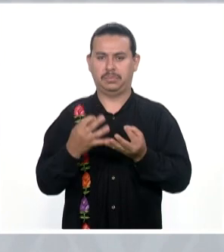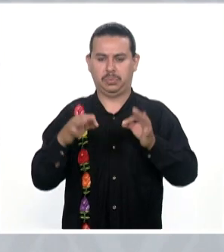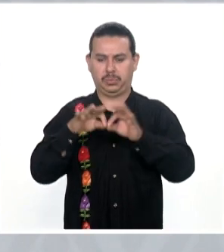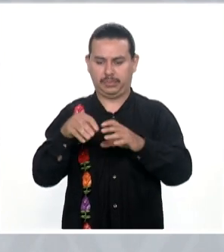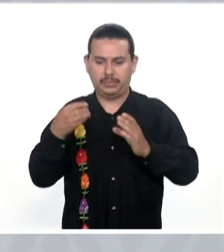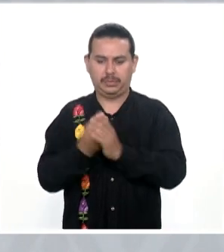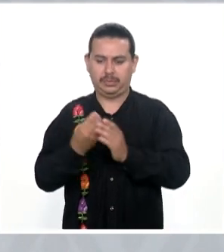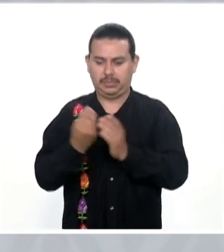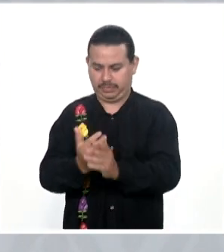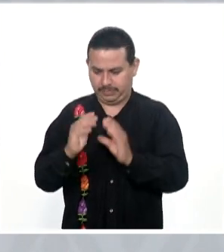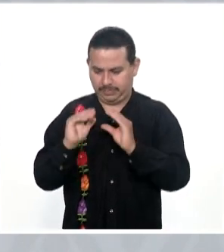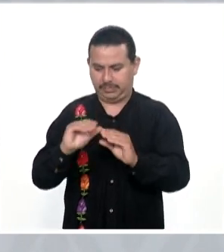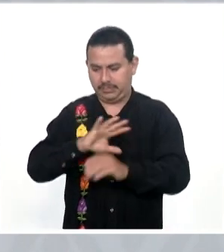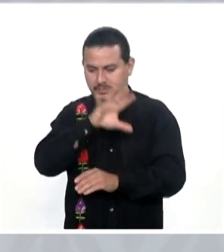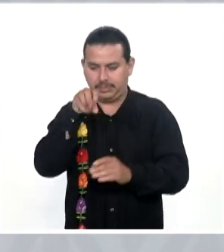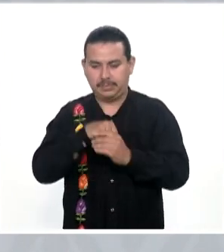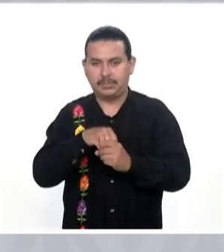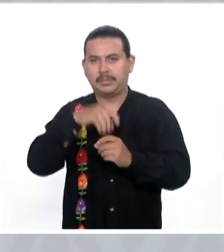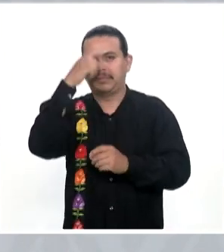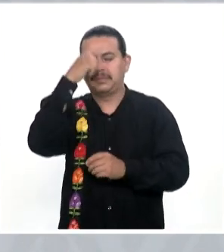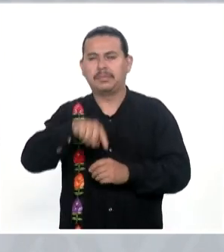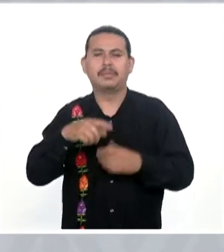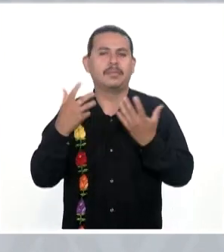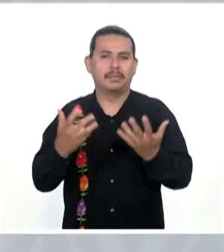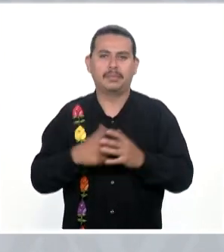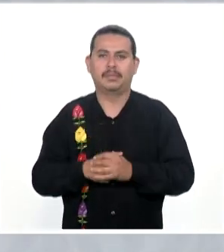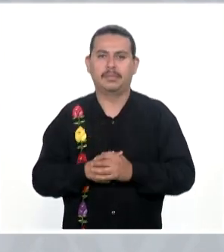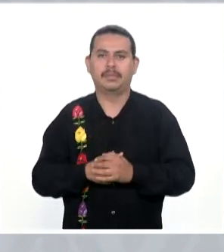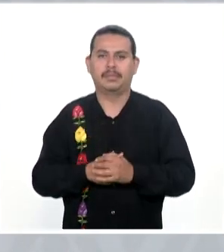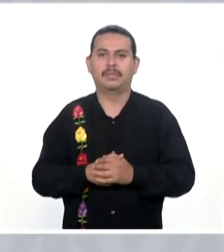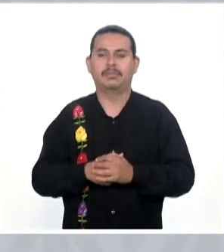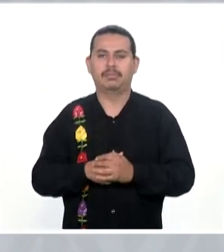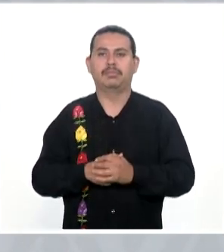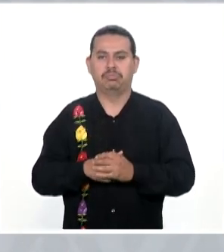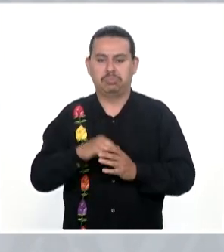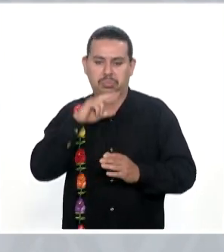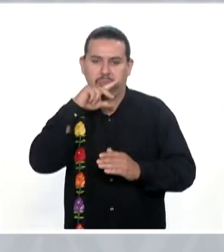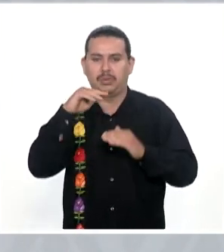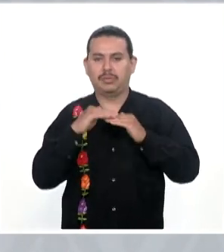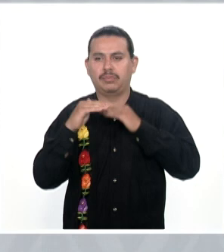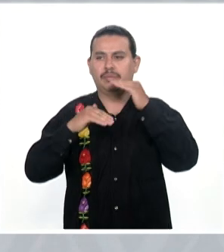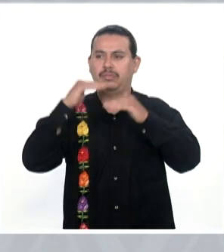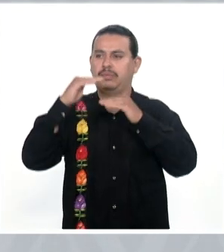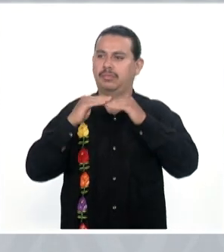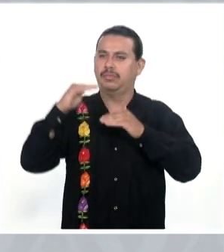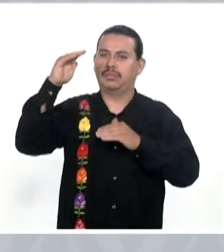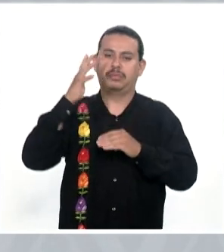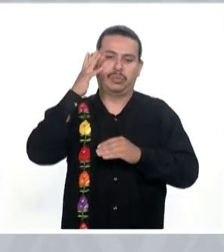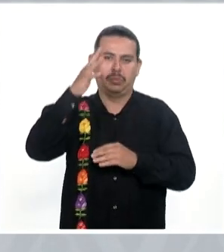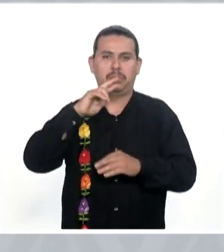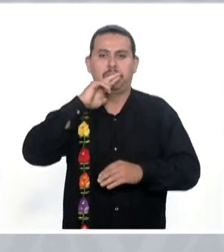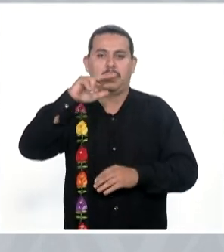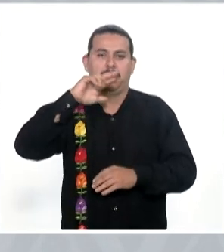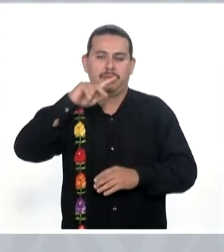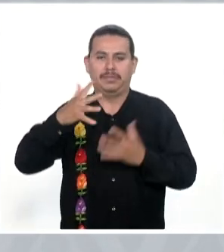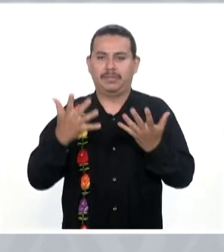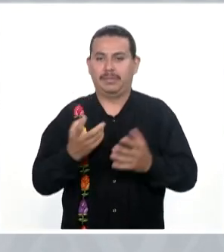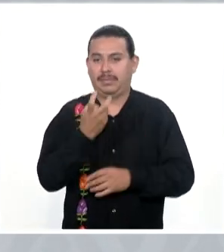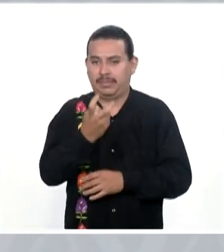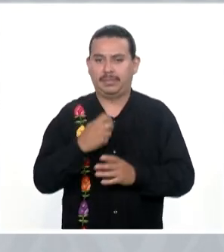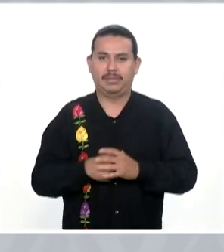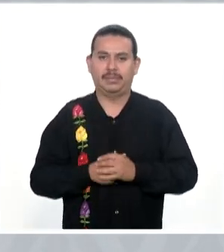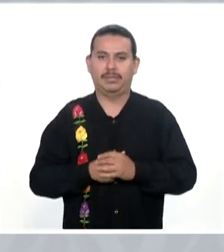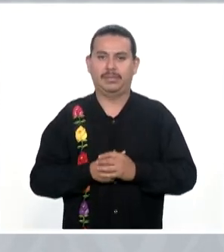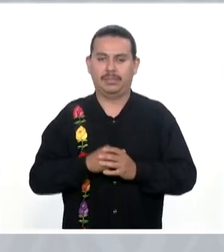capacitados Para hacer frente A los requerimientos De los nuevos tiempos Es hoy